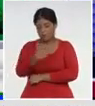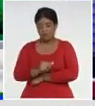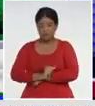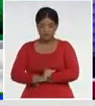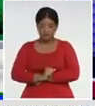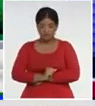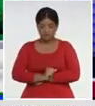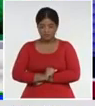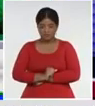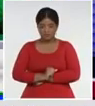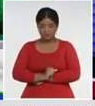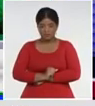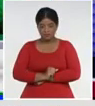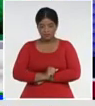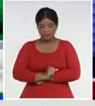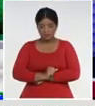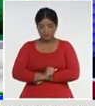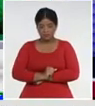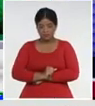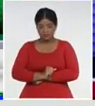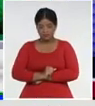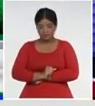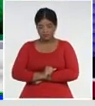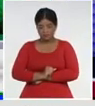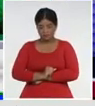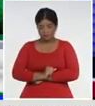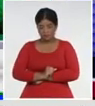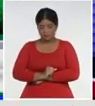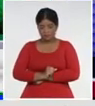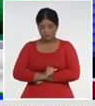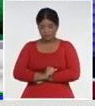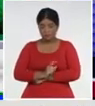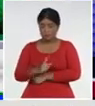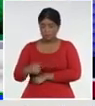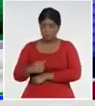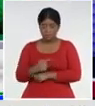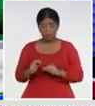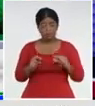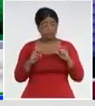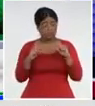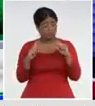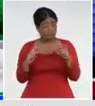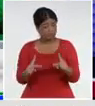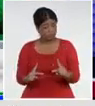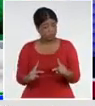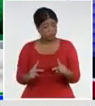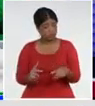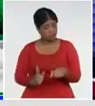recuperados, recuperados, pero reiteramos, para que se respete, la enfermedad,